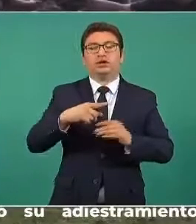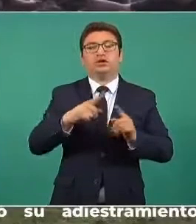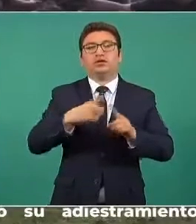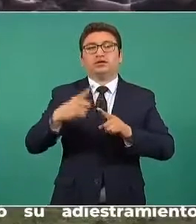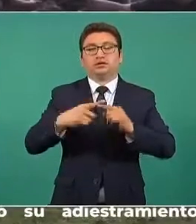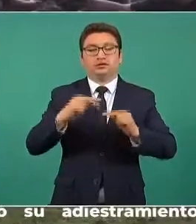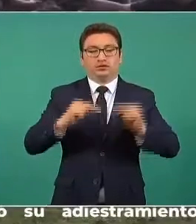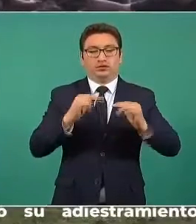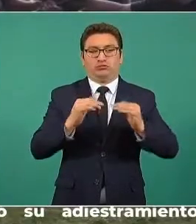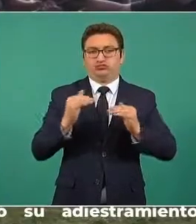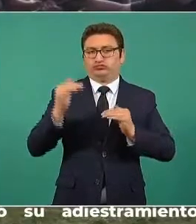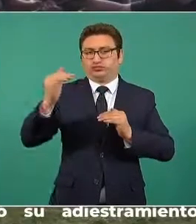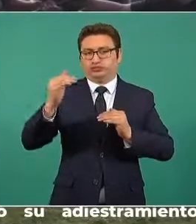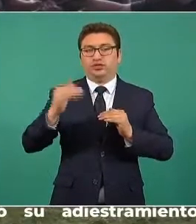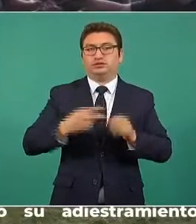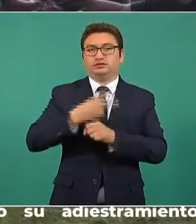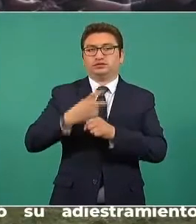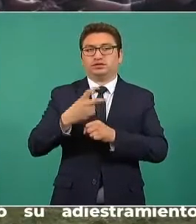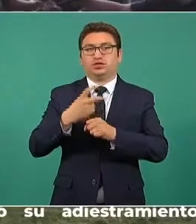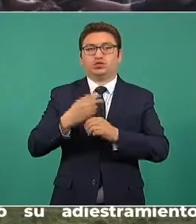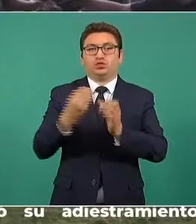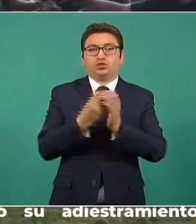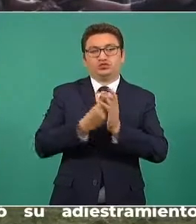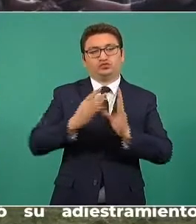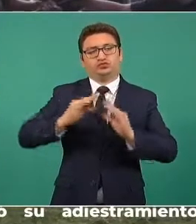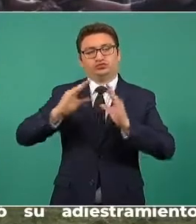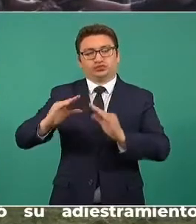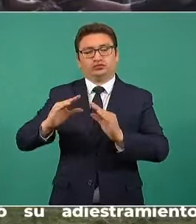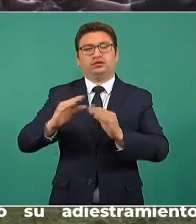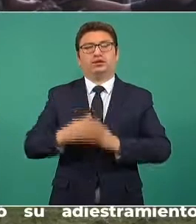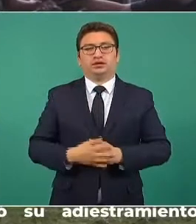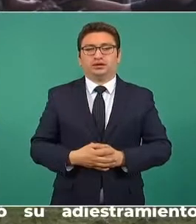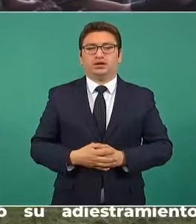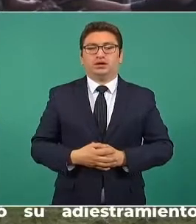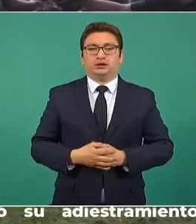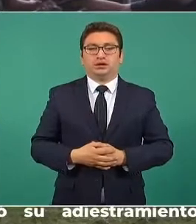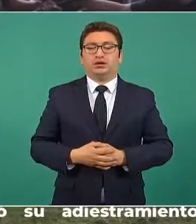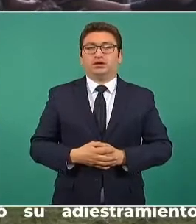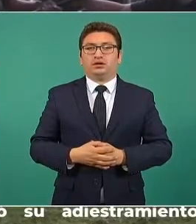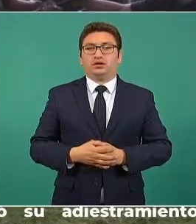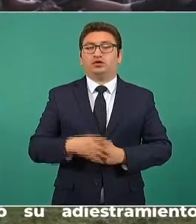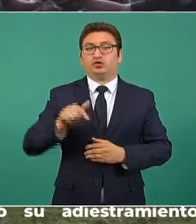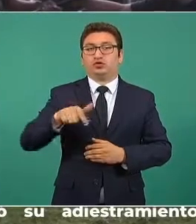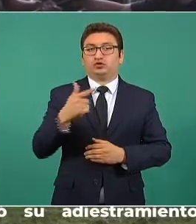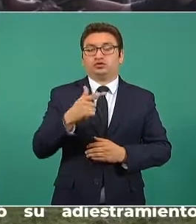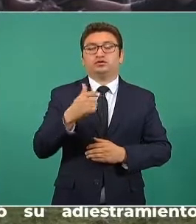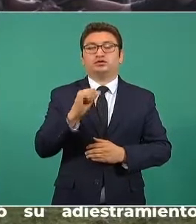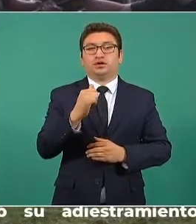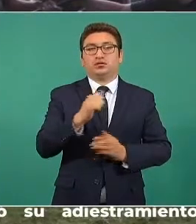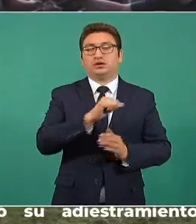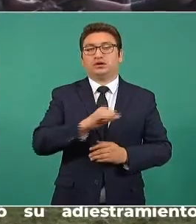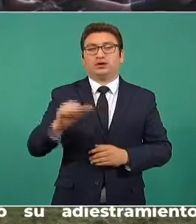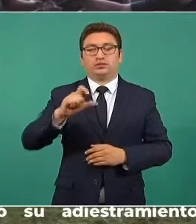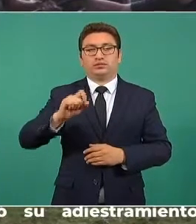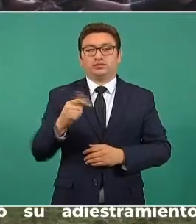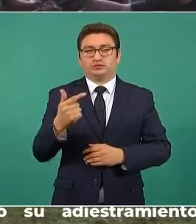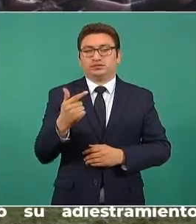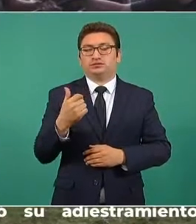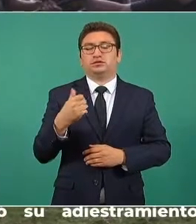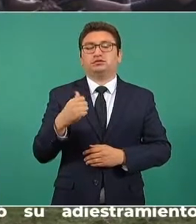escalón de este curso de formación inicial, que fue del 12 de abril al 27 de agosto,